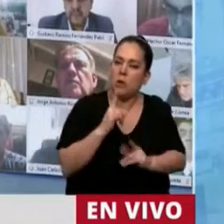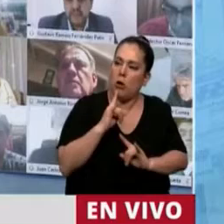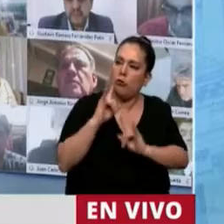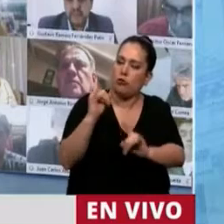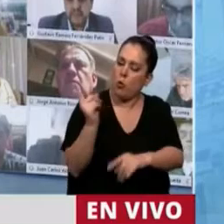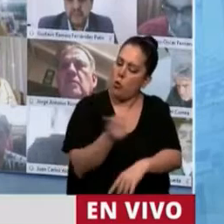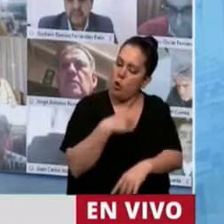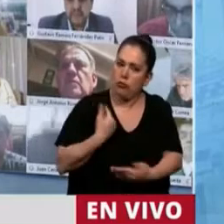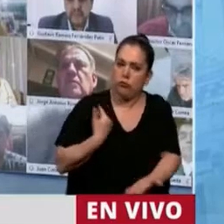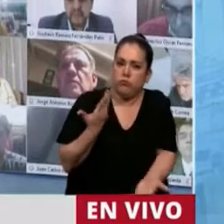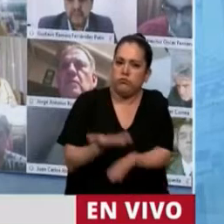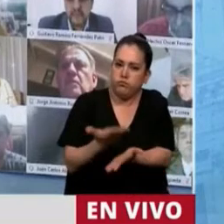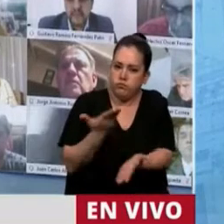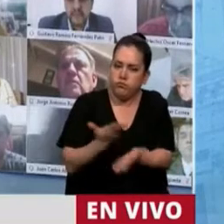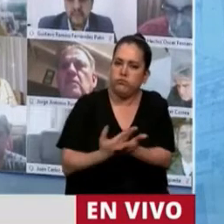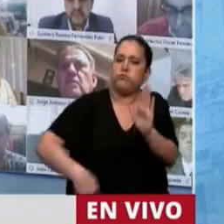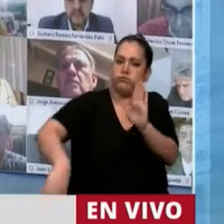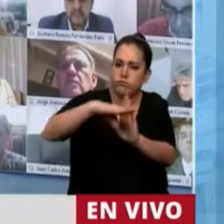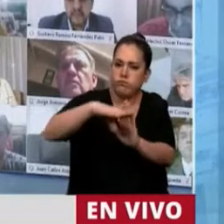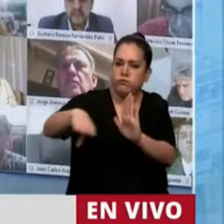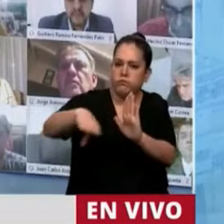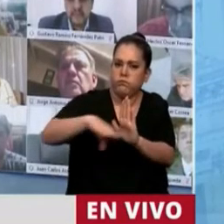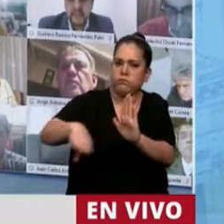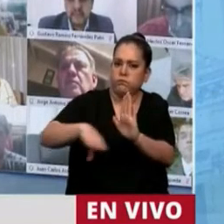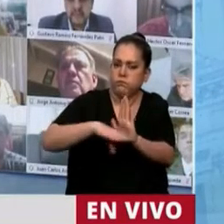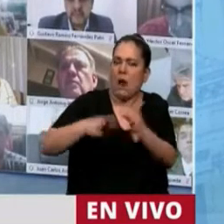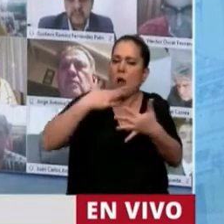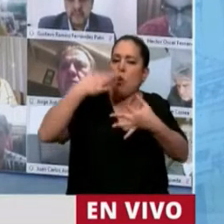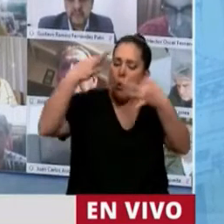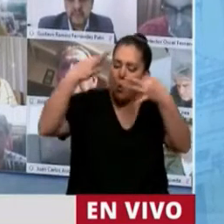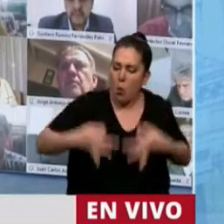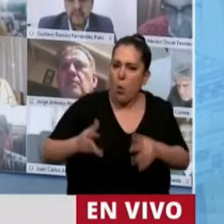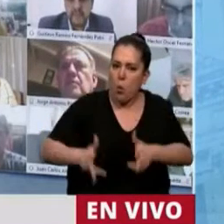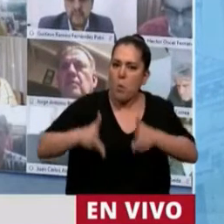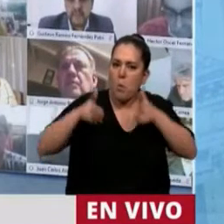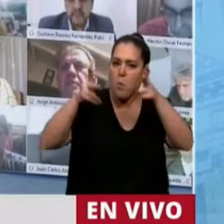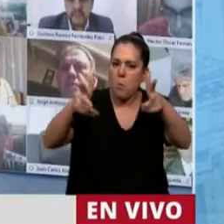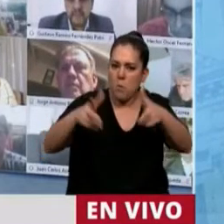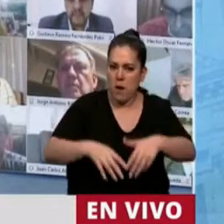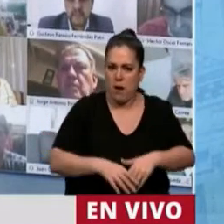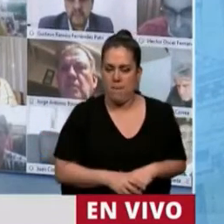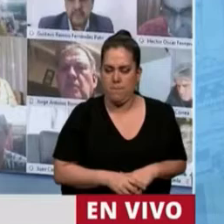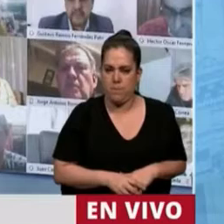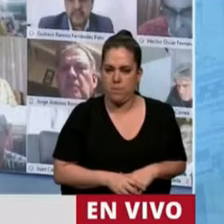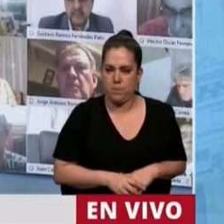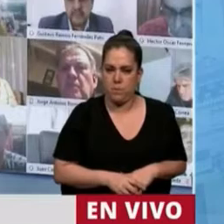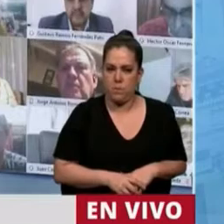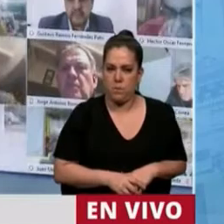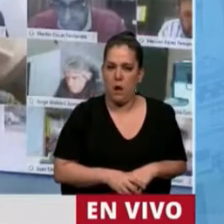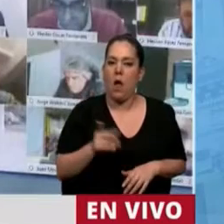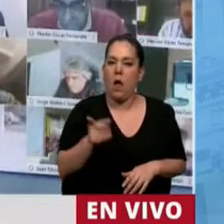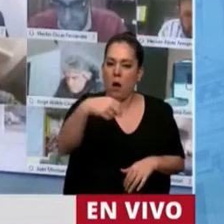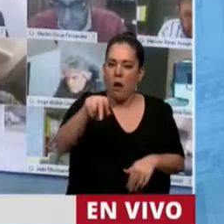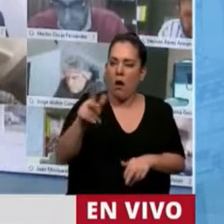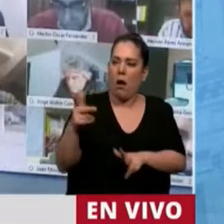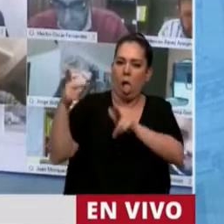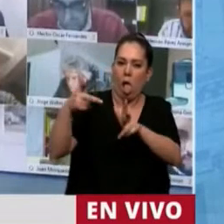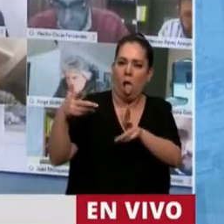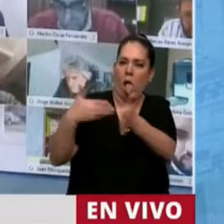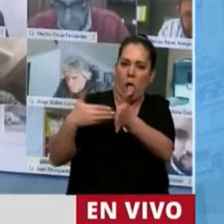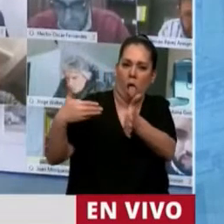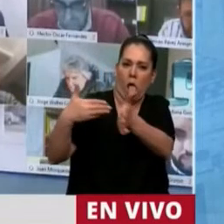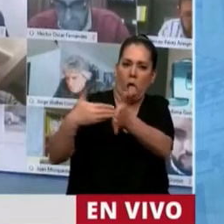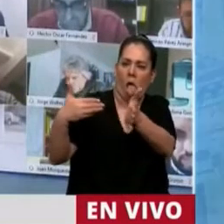Europa muy cómodo, que telefónicamente les decía que no había que sesionar,